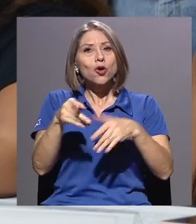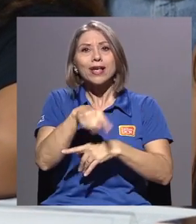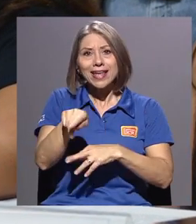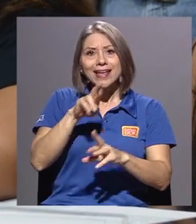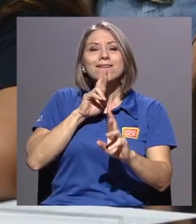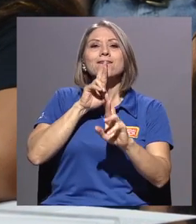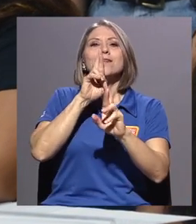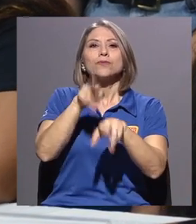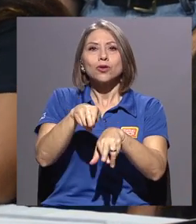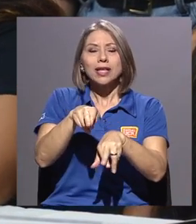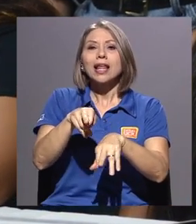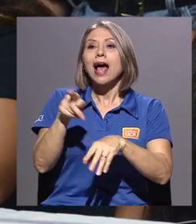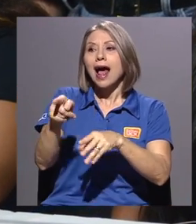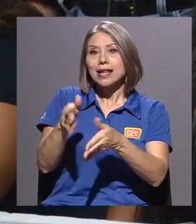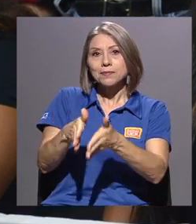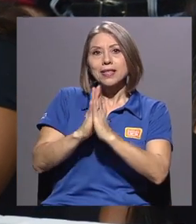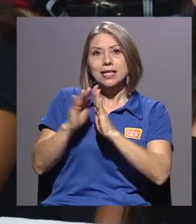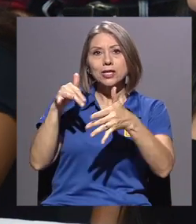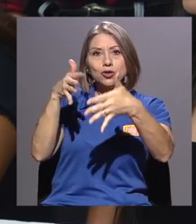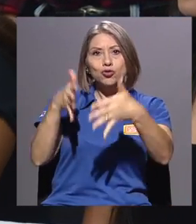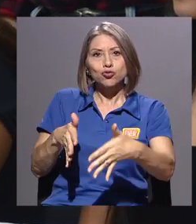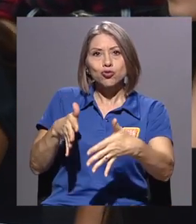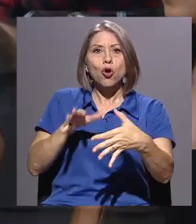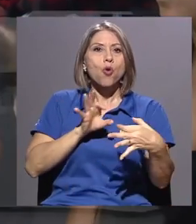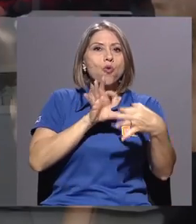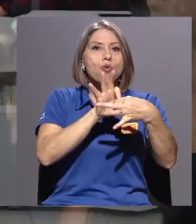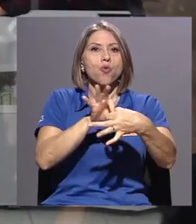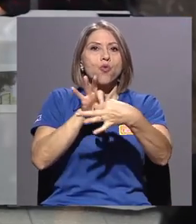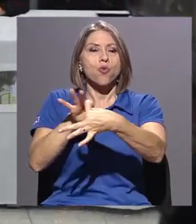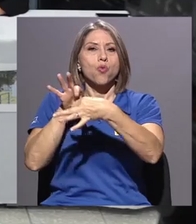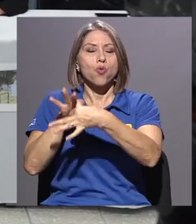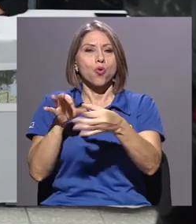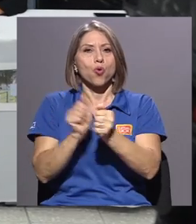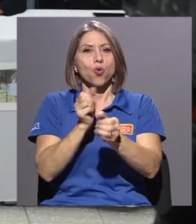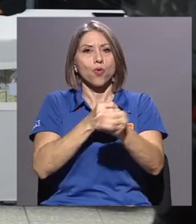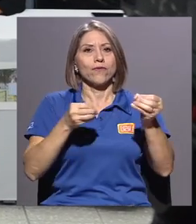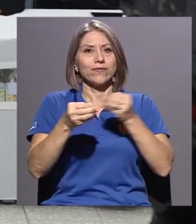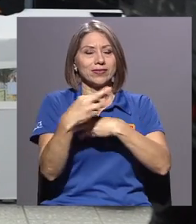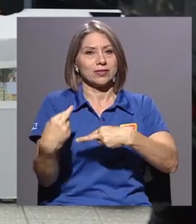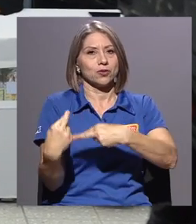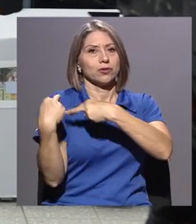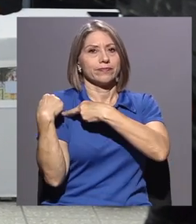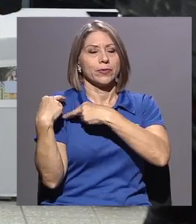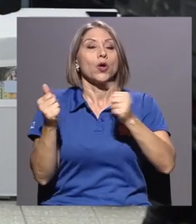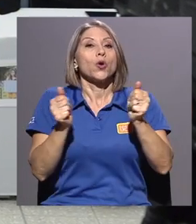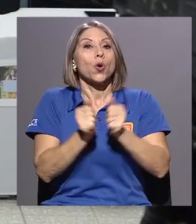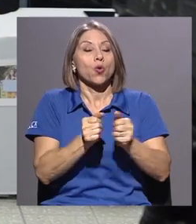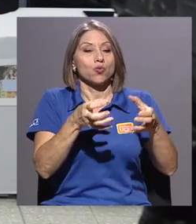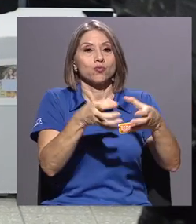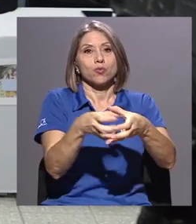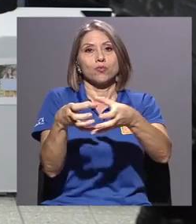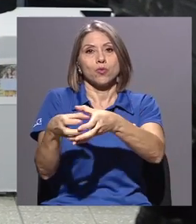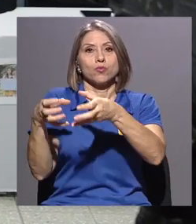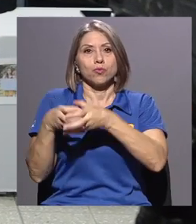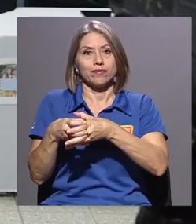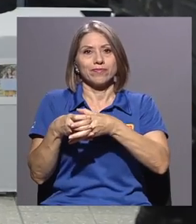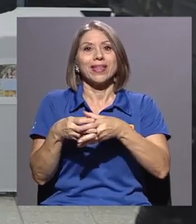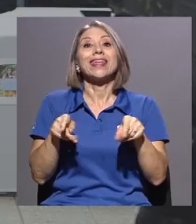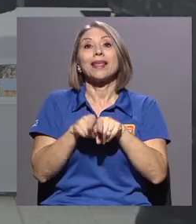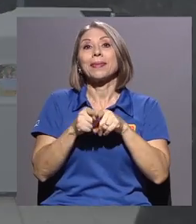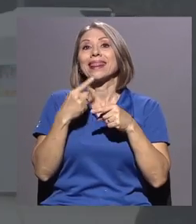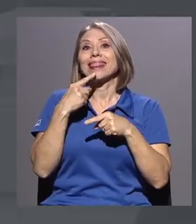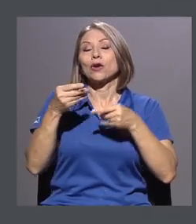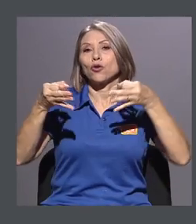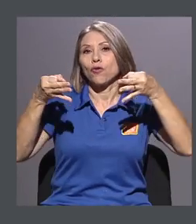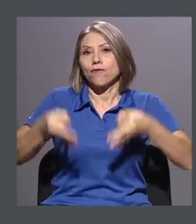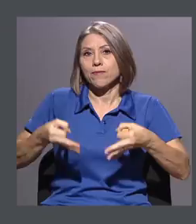estudiantes en coordinación con las instancias correspondientes y con los colectivos que se han formado y confirmó que ya